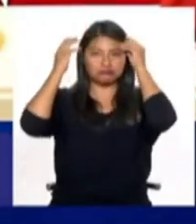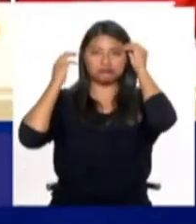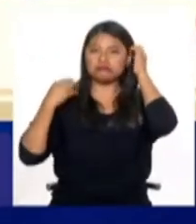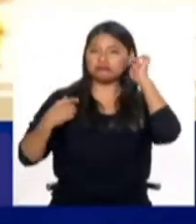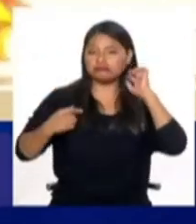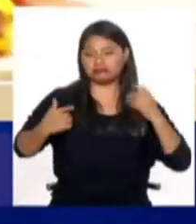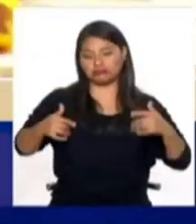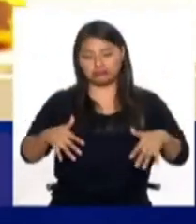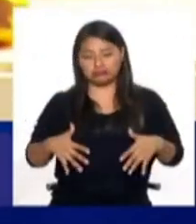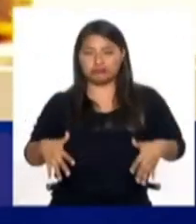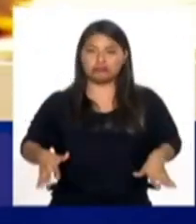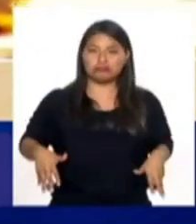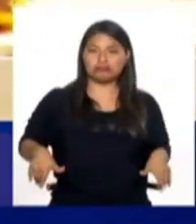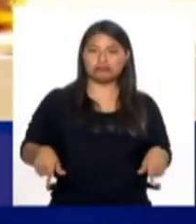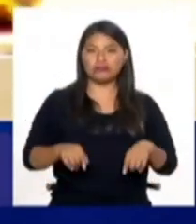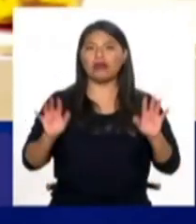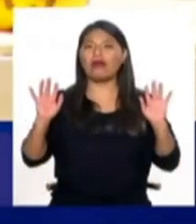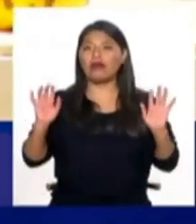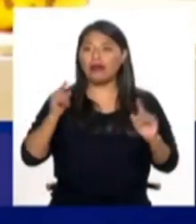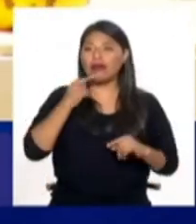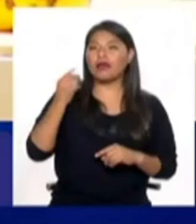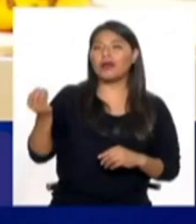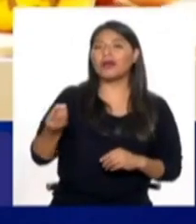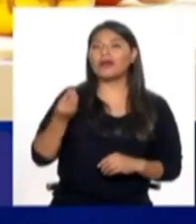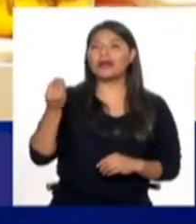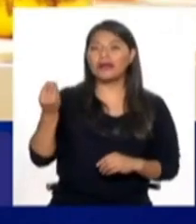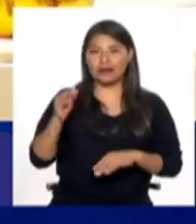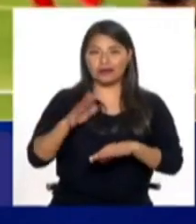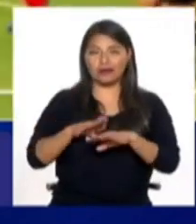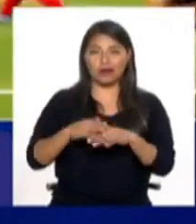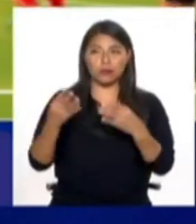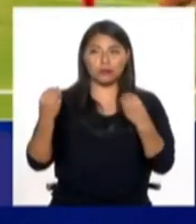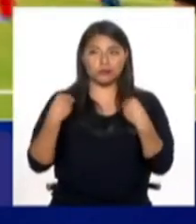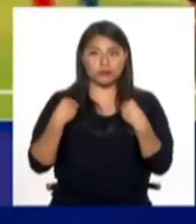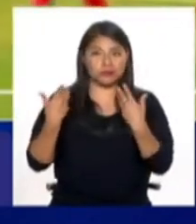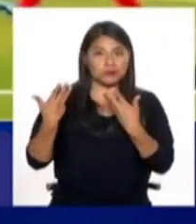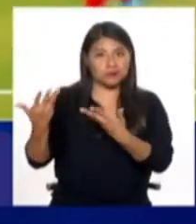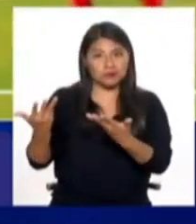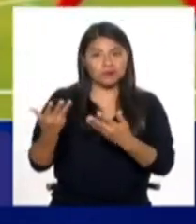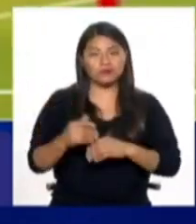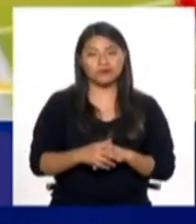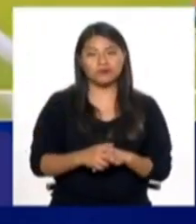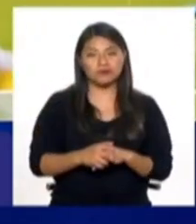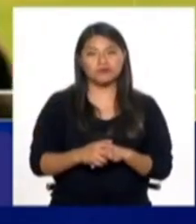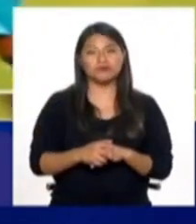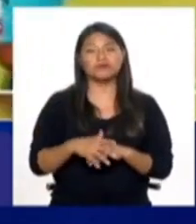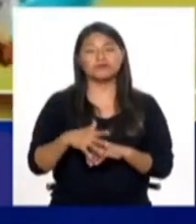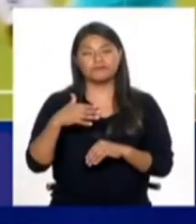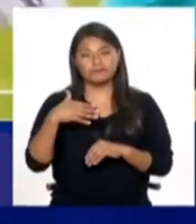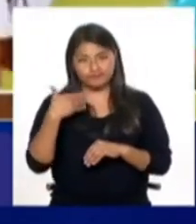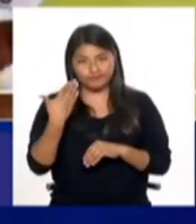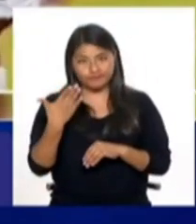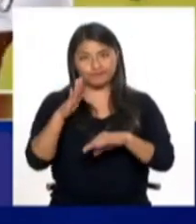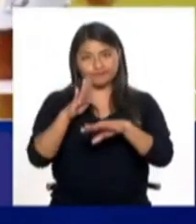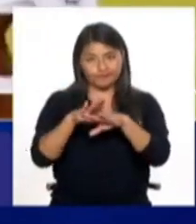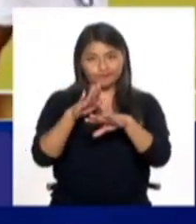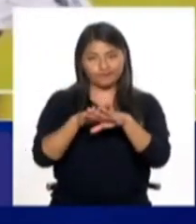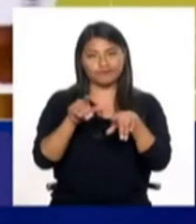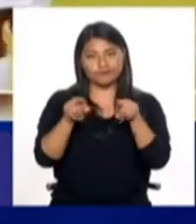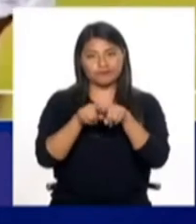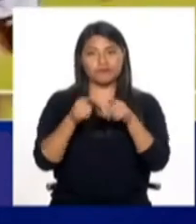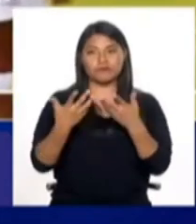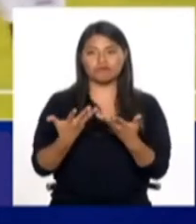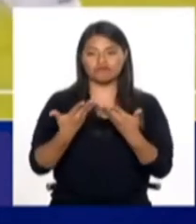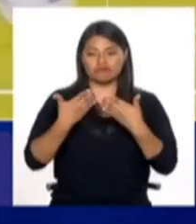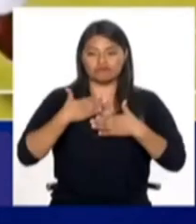andino porque me asumo en esa capacidad y puedo tener ese privilegio blanco